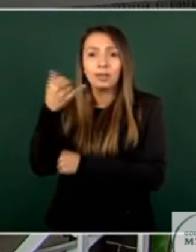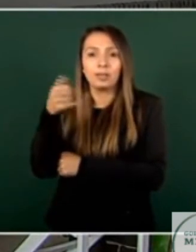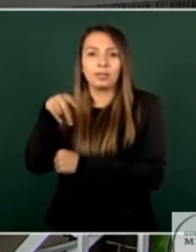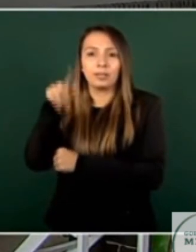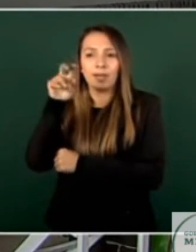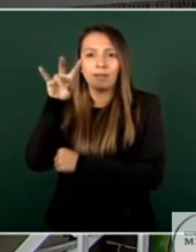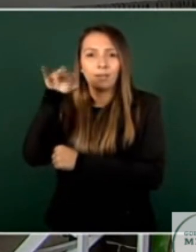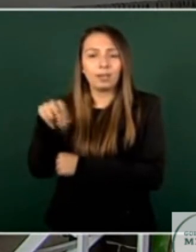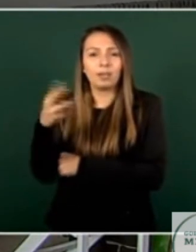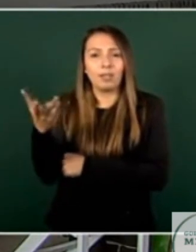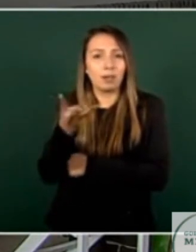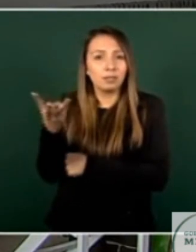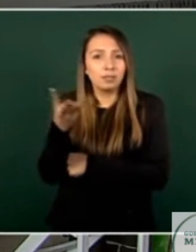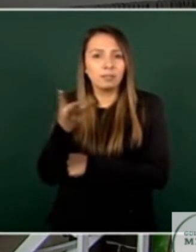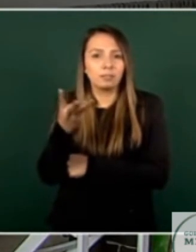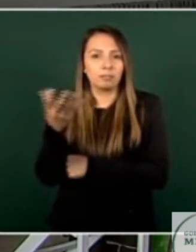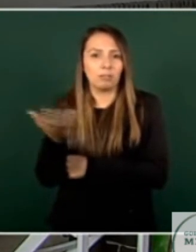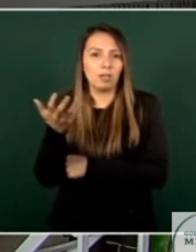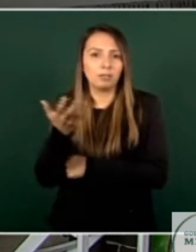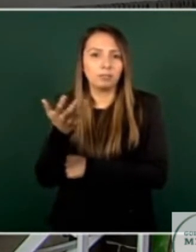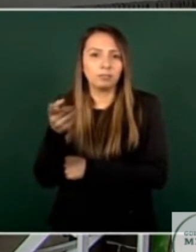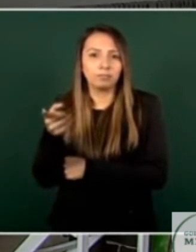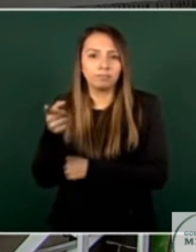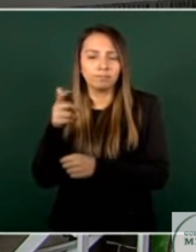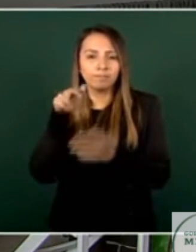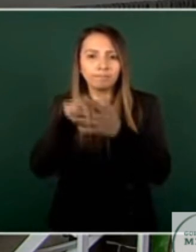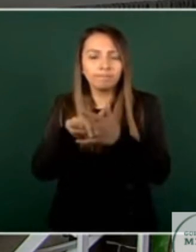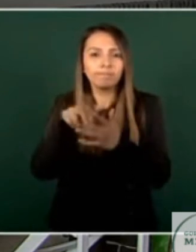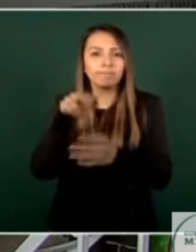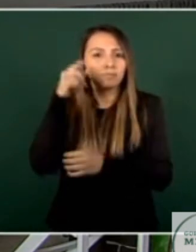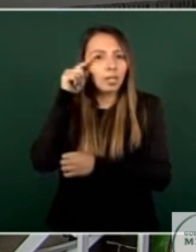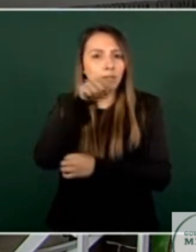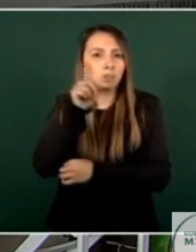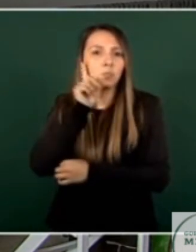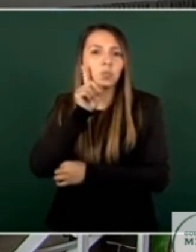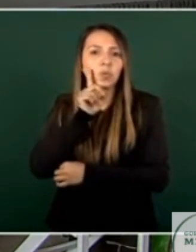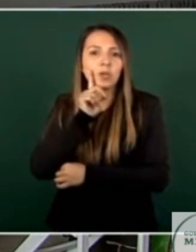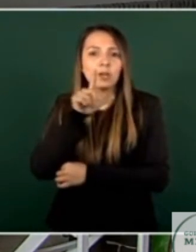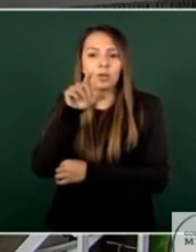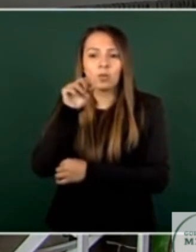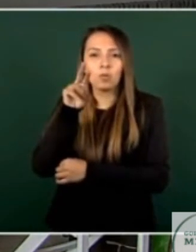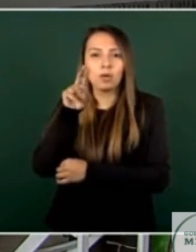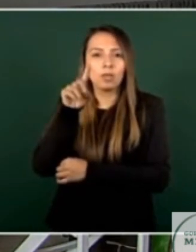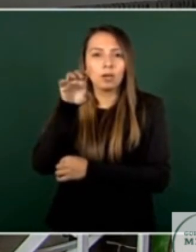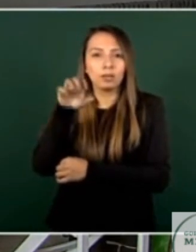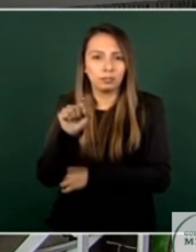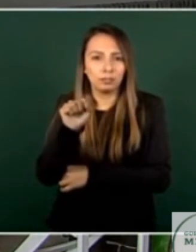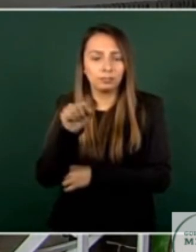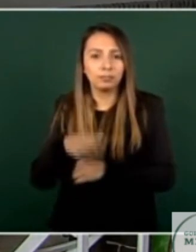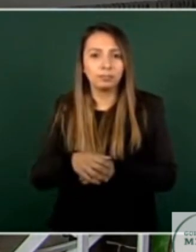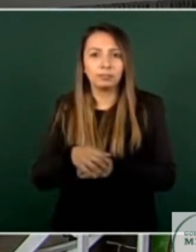tres autores materiales copartícipes del homicidio de Lourdes Maldonado Este es el caso de Guillermo